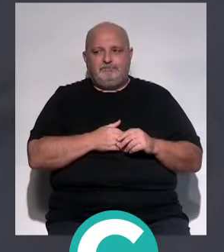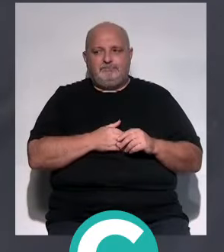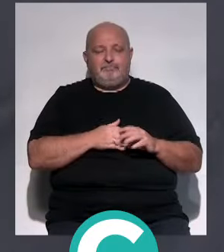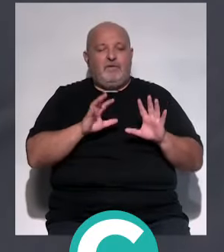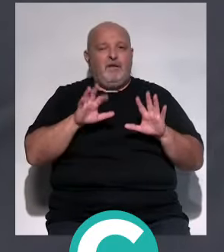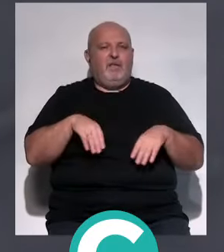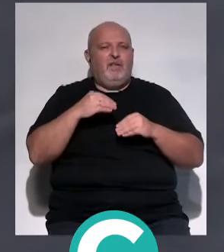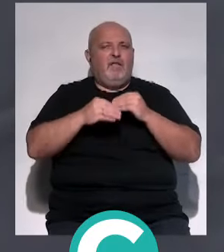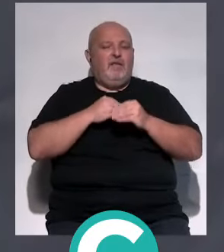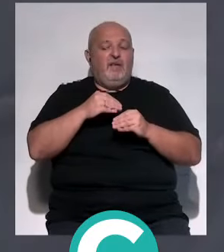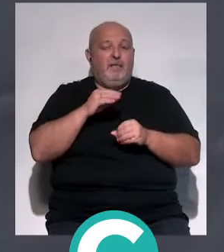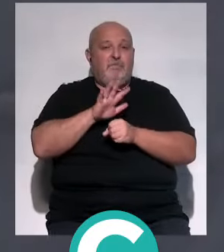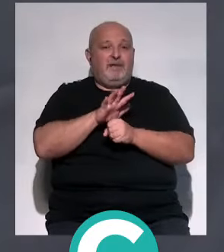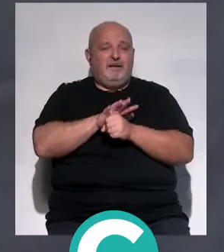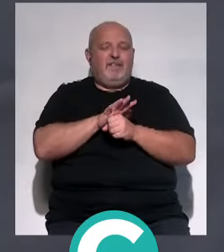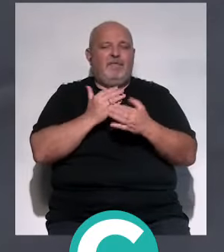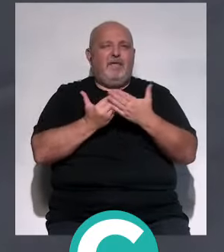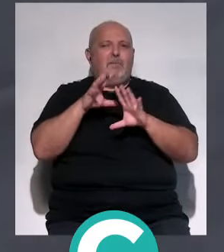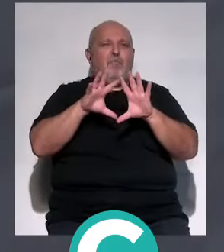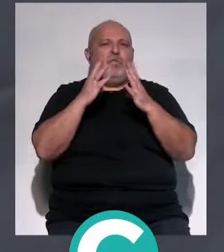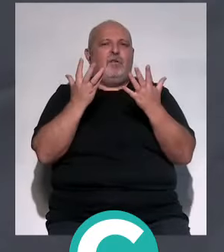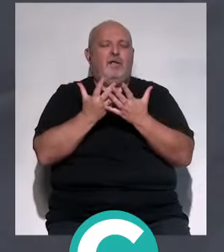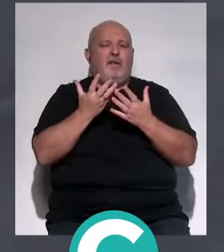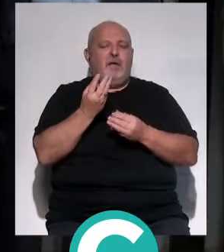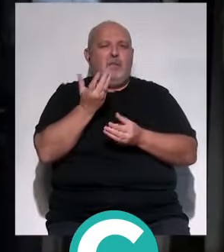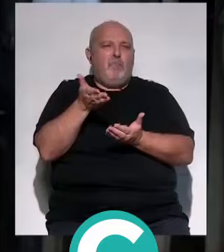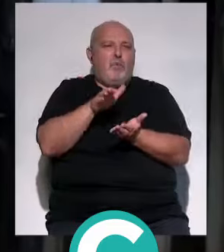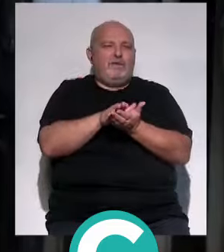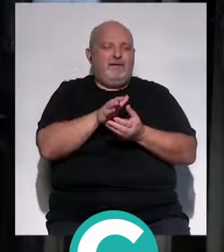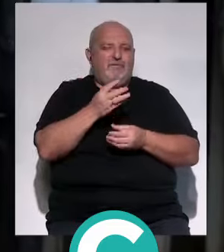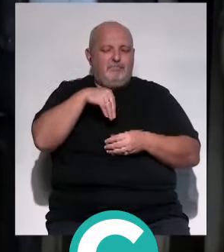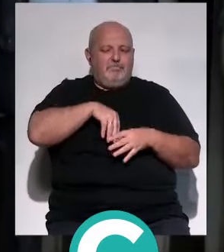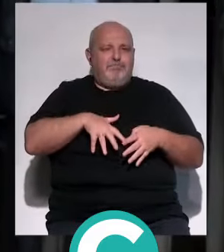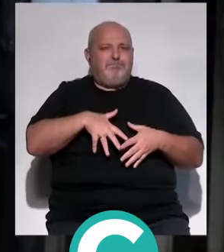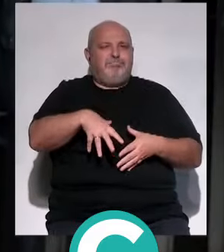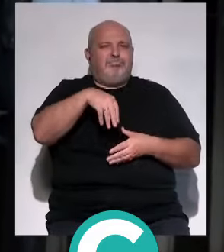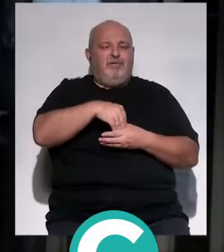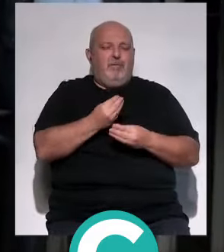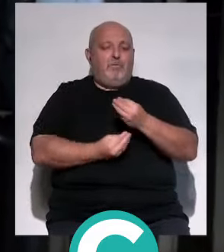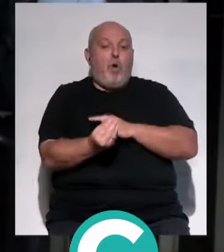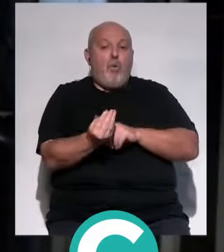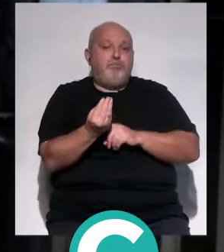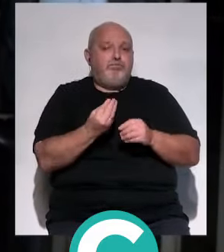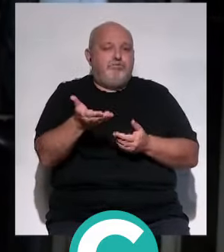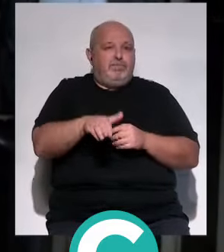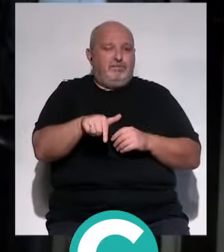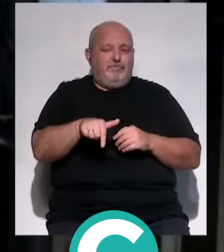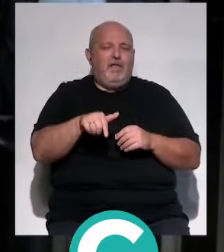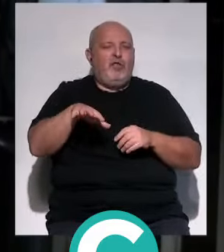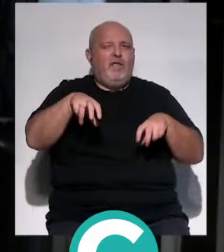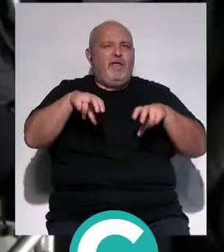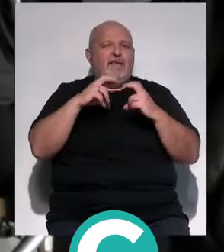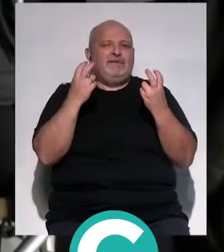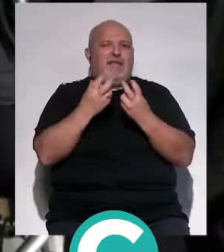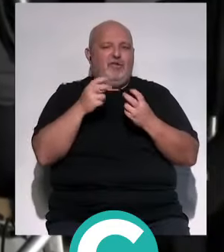Cádiz ha celebrado este martes el Día Mundial de la Muerte Gestacional Perinatal y Neonatal con un acto en el Estadio